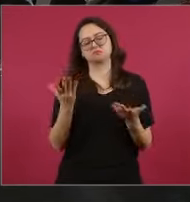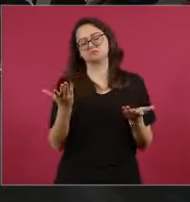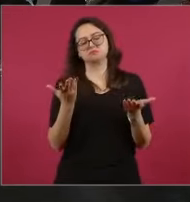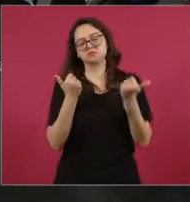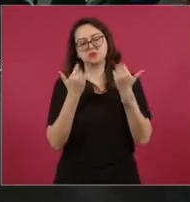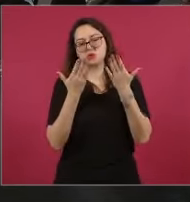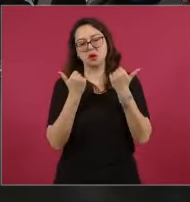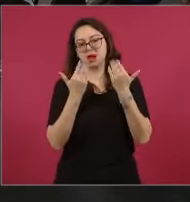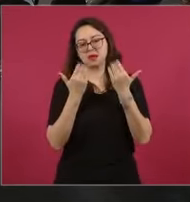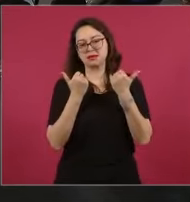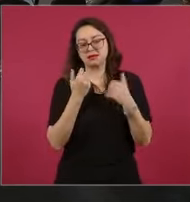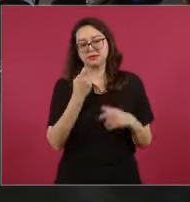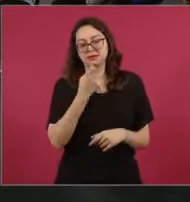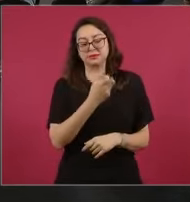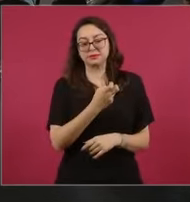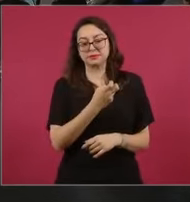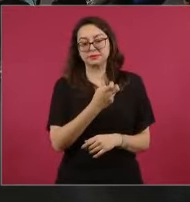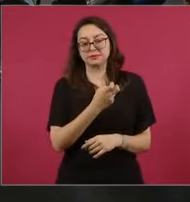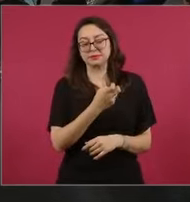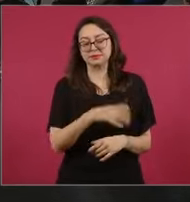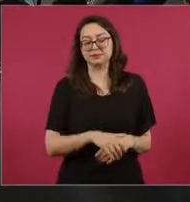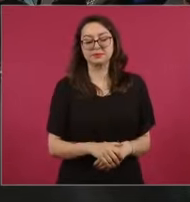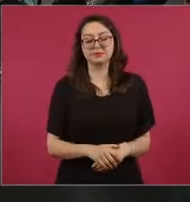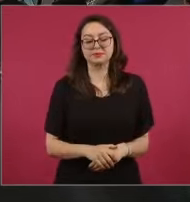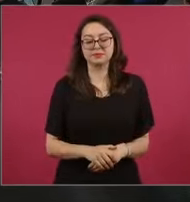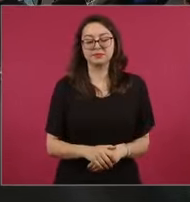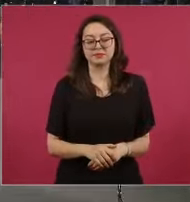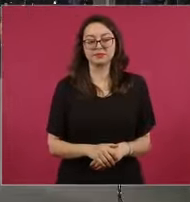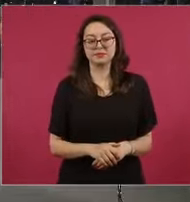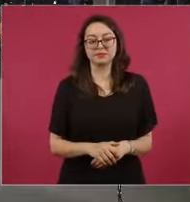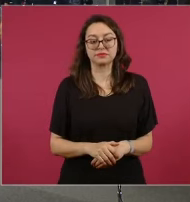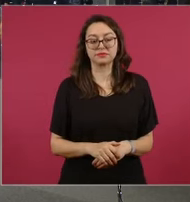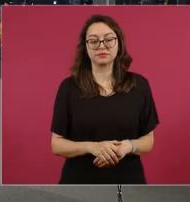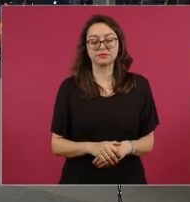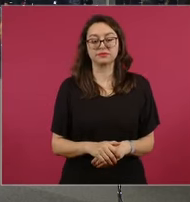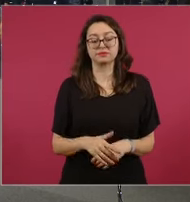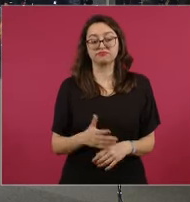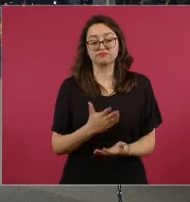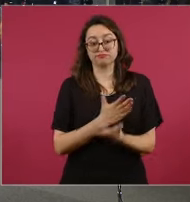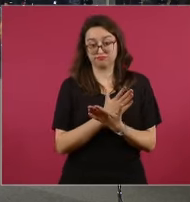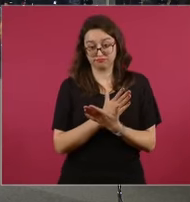Además, porque hay la suficiente